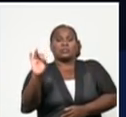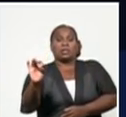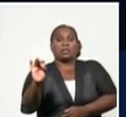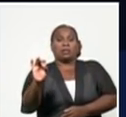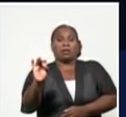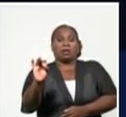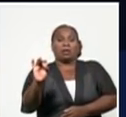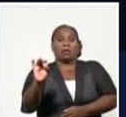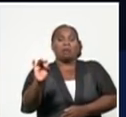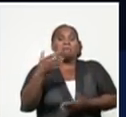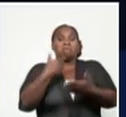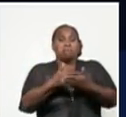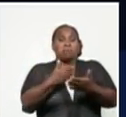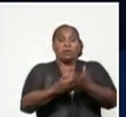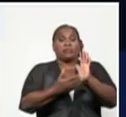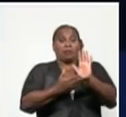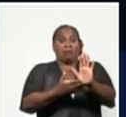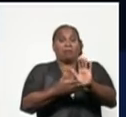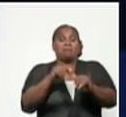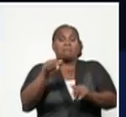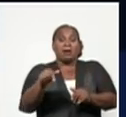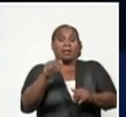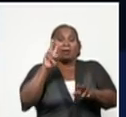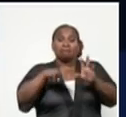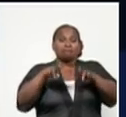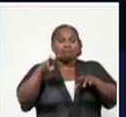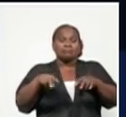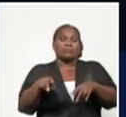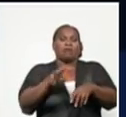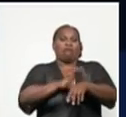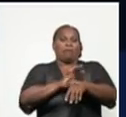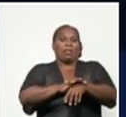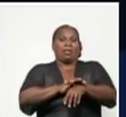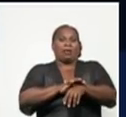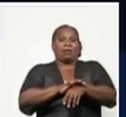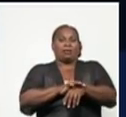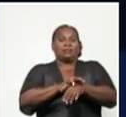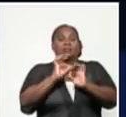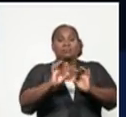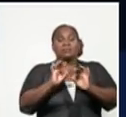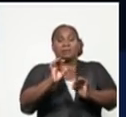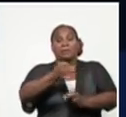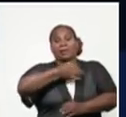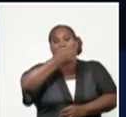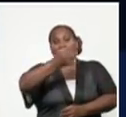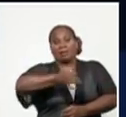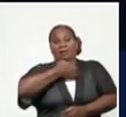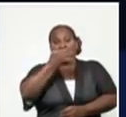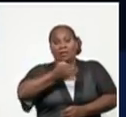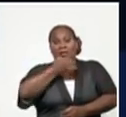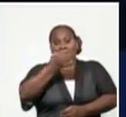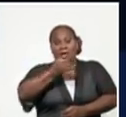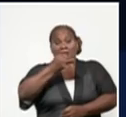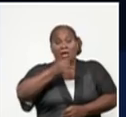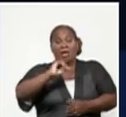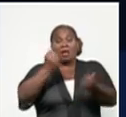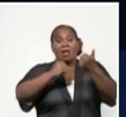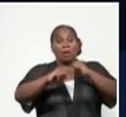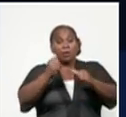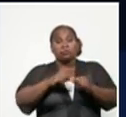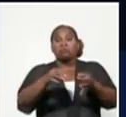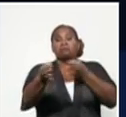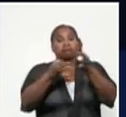para el diagnóstico de la COVID-19. Como siempre les comento, todos los laboratorios funcionaron.